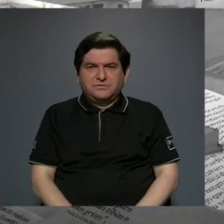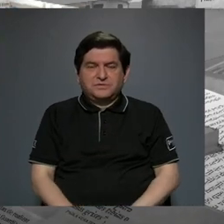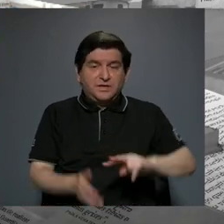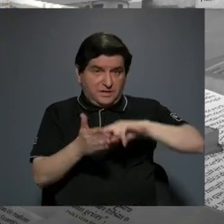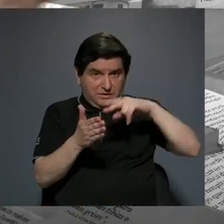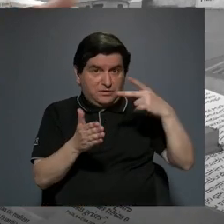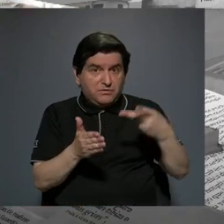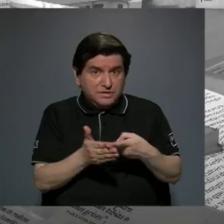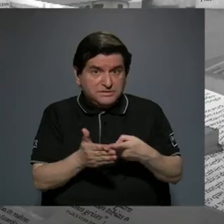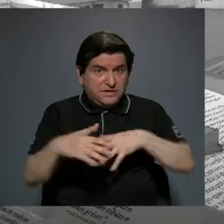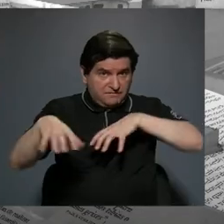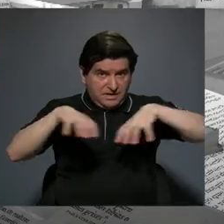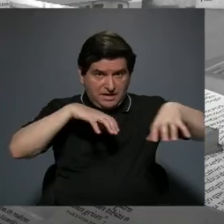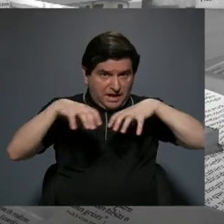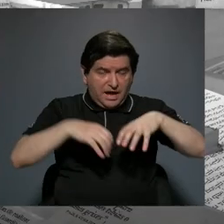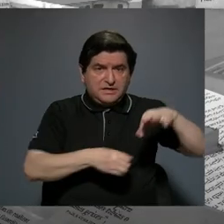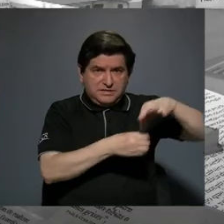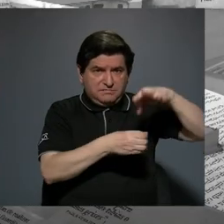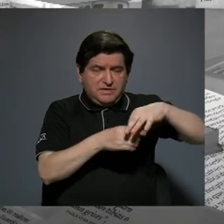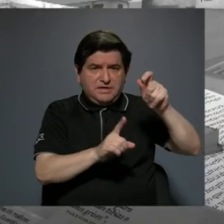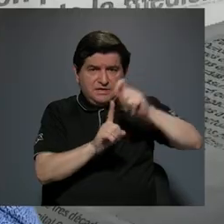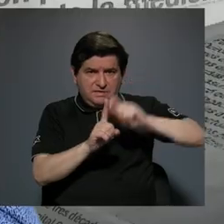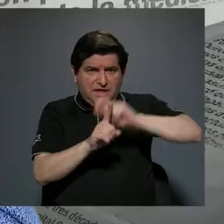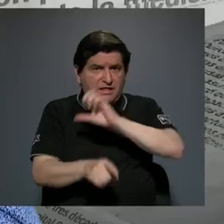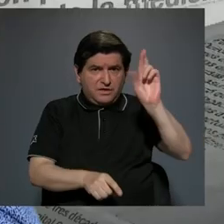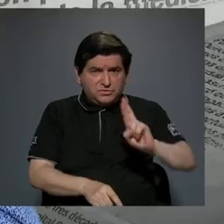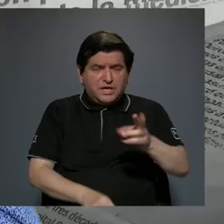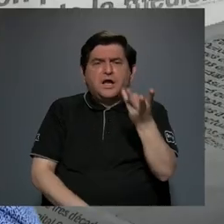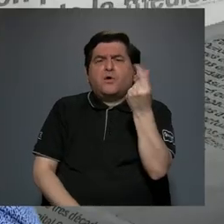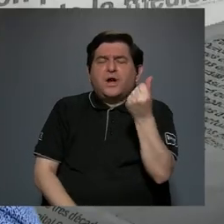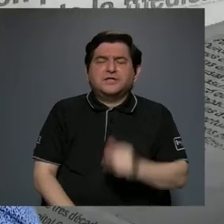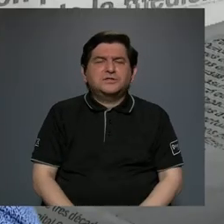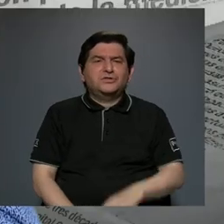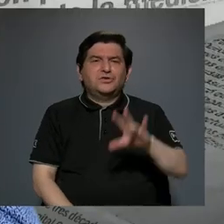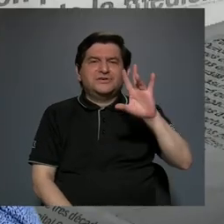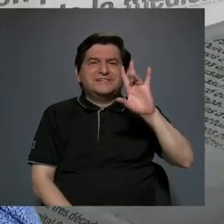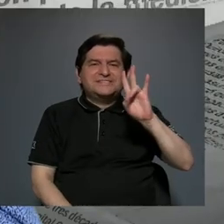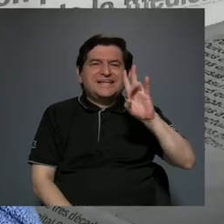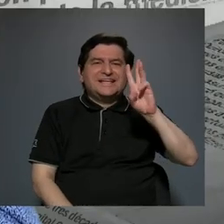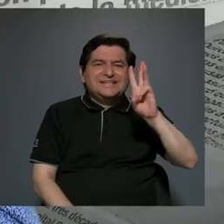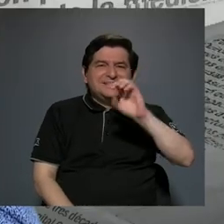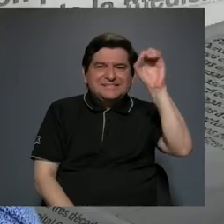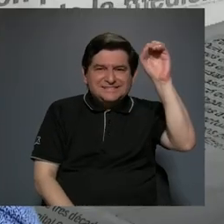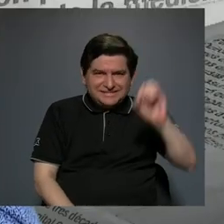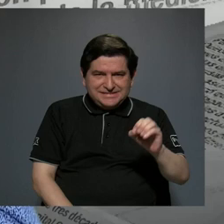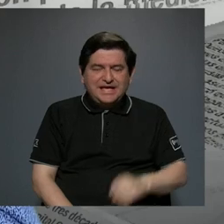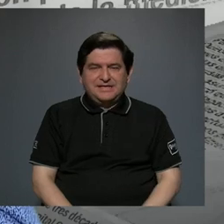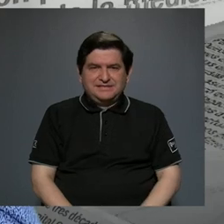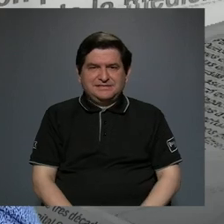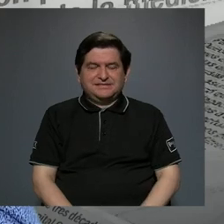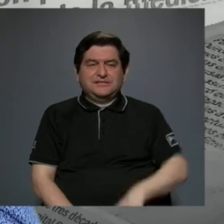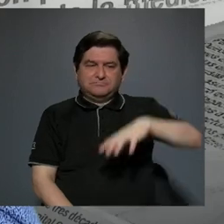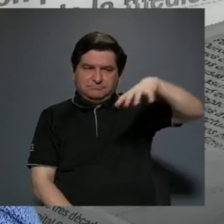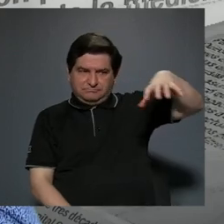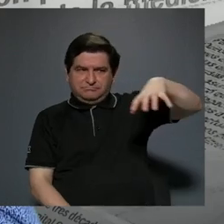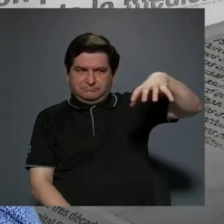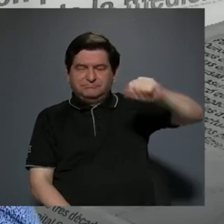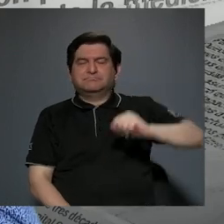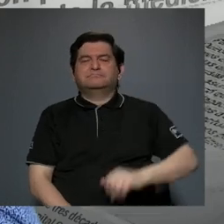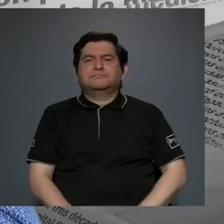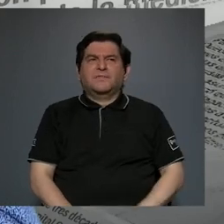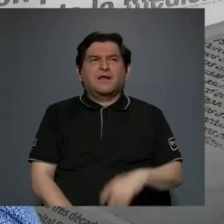en la actividad bananera aquí en Costa Rica. El 76% están en la zona atlántica.